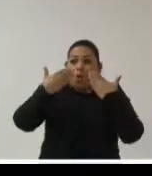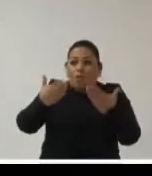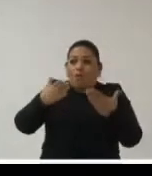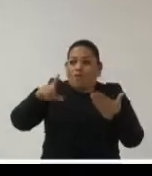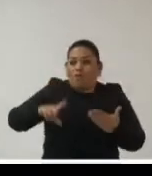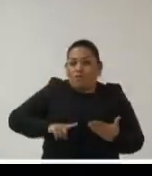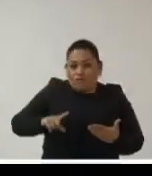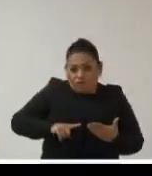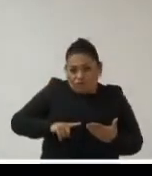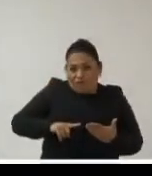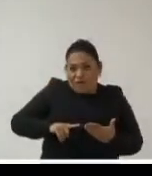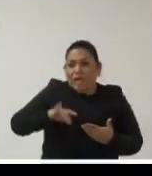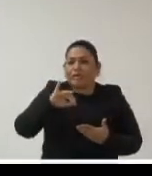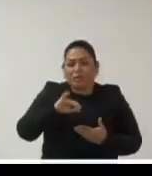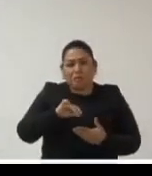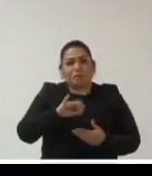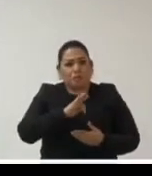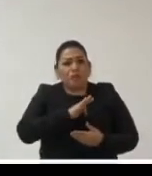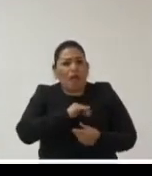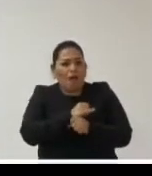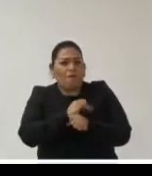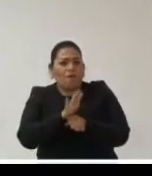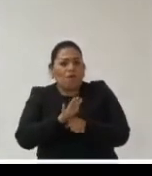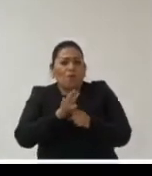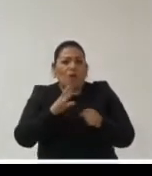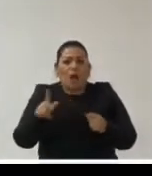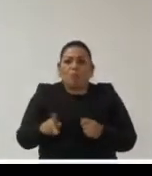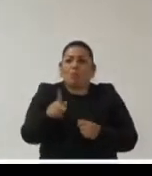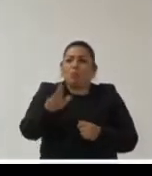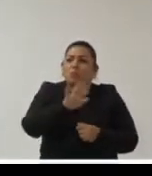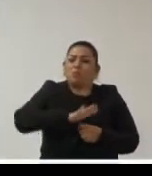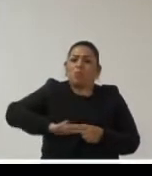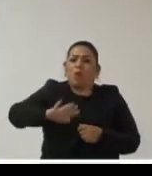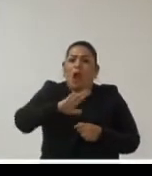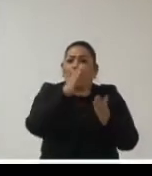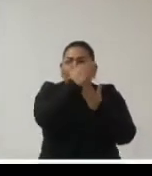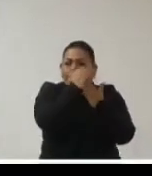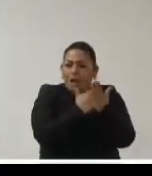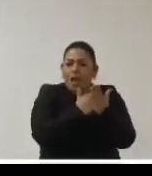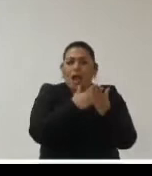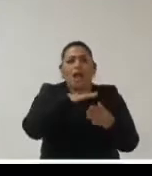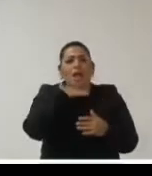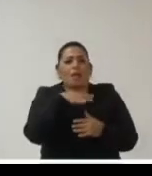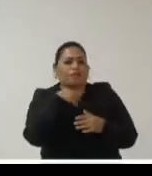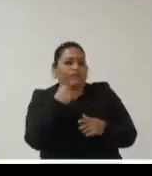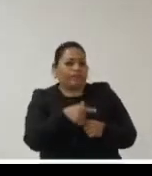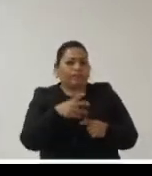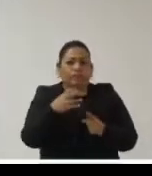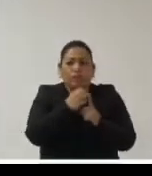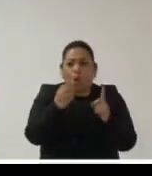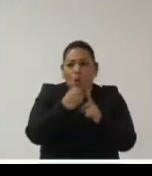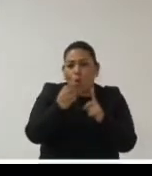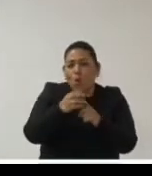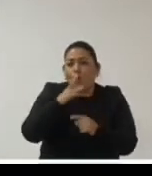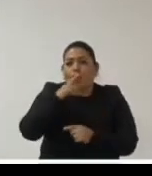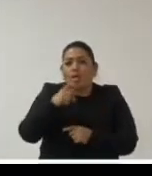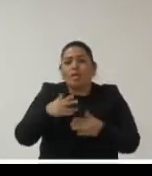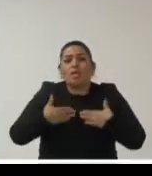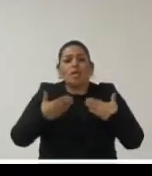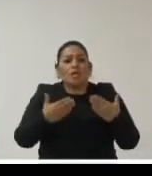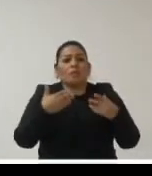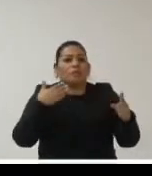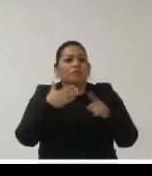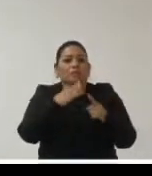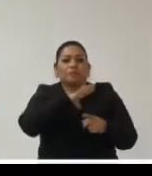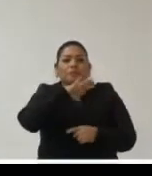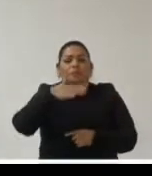público aumentar la confianza en la información pública disminuir la percepción de corrupción en organismos públicos y mejorar la confianza en el sector público